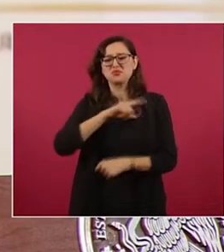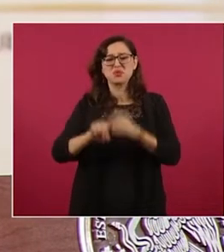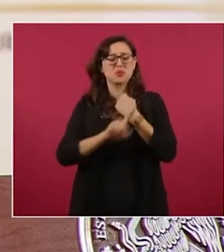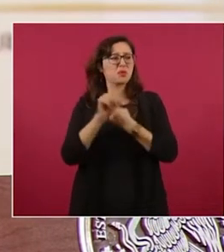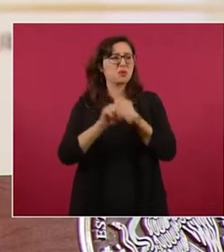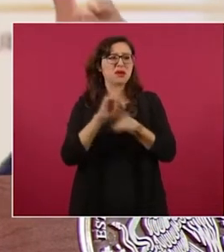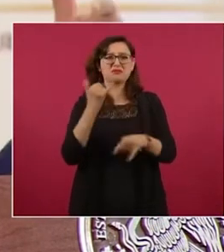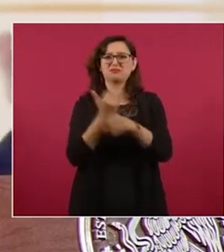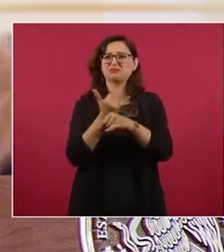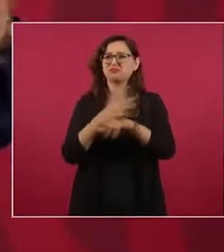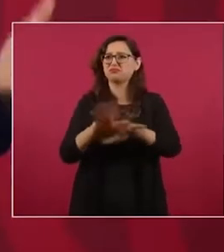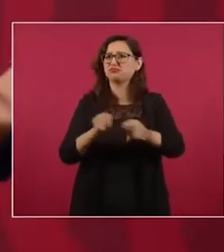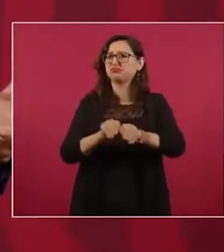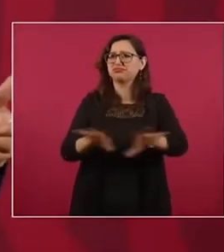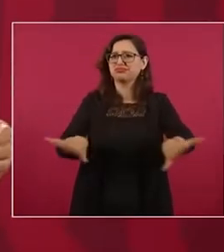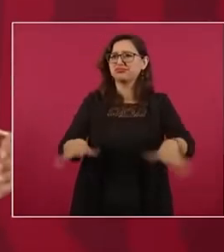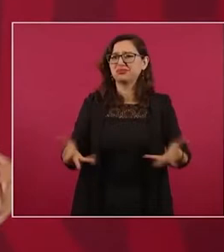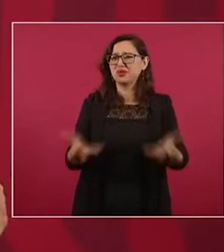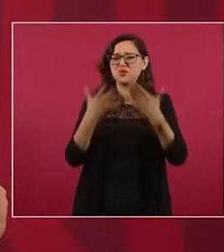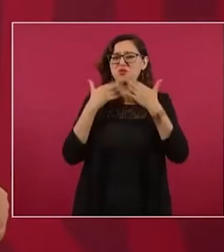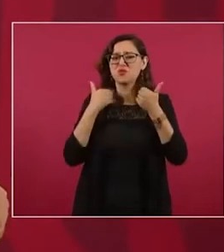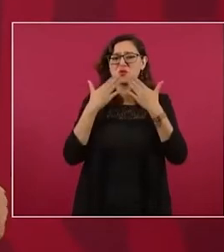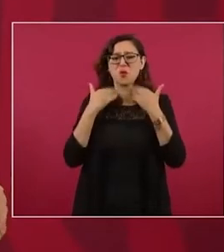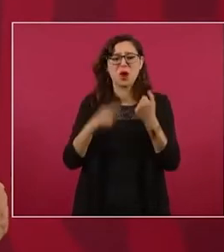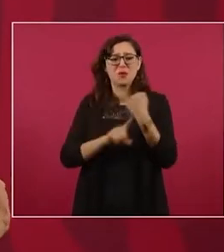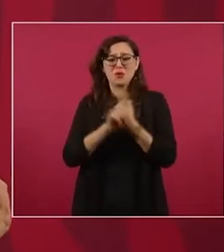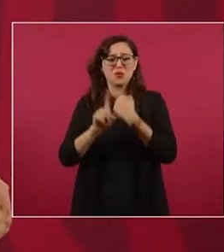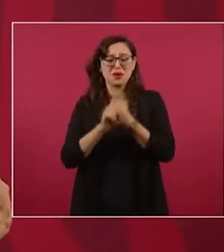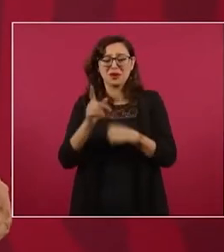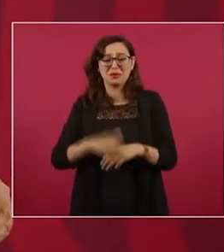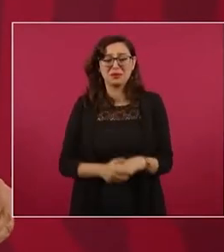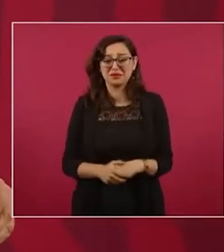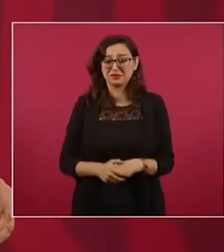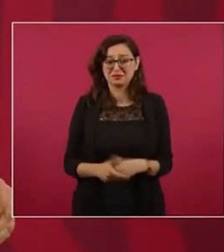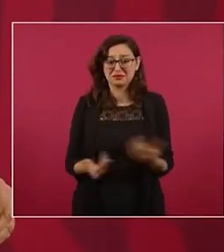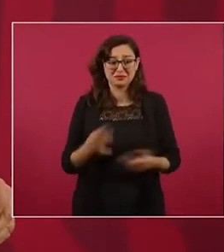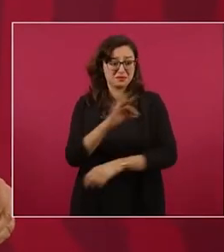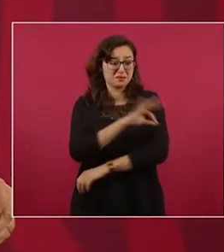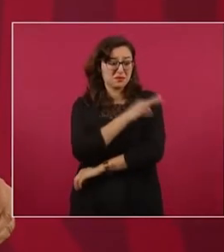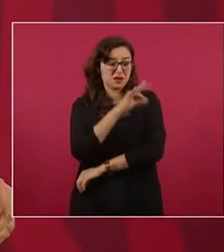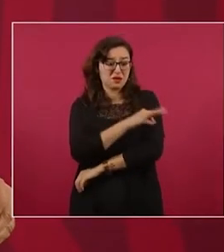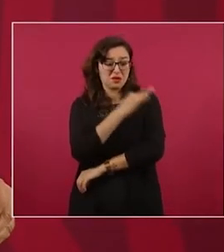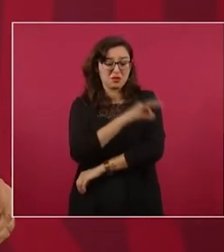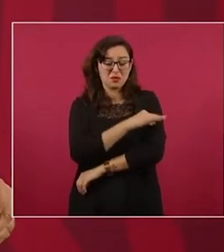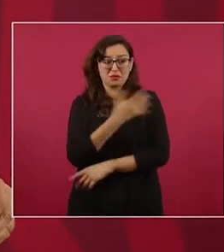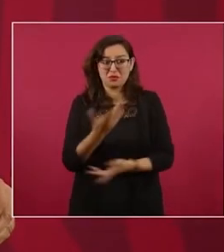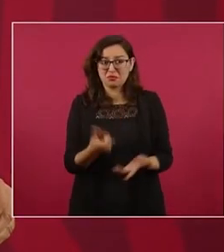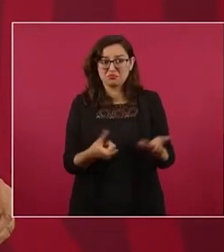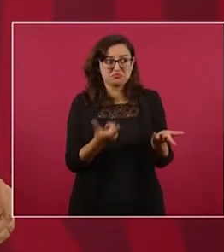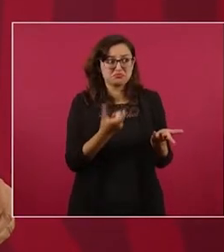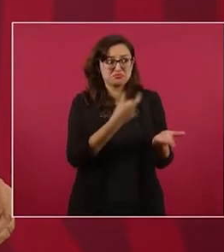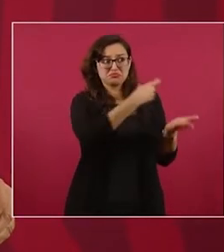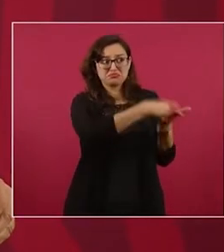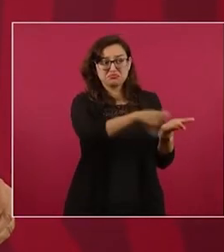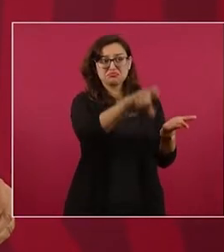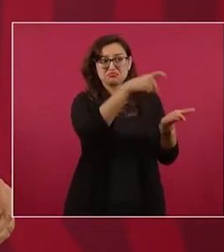o sea son vacunas que se compran con farmacéuticas